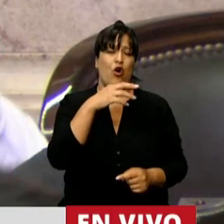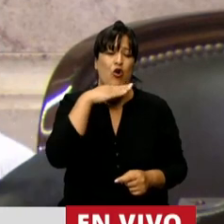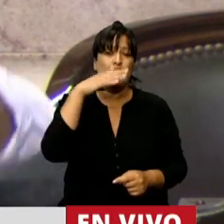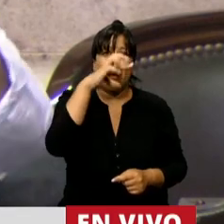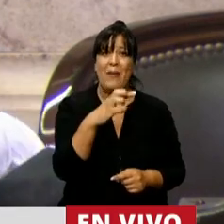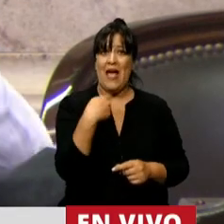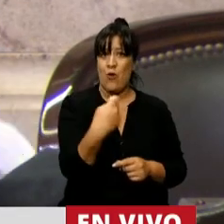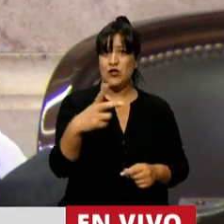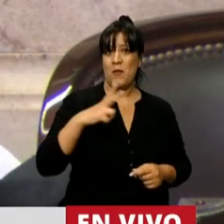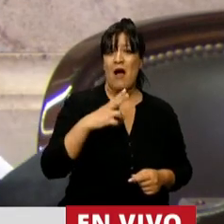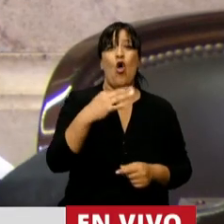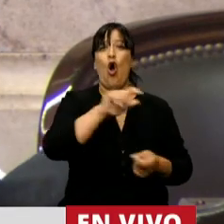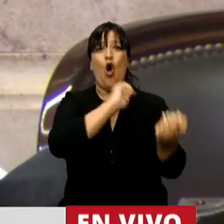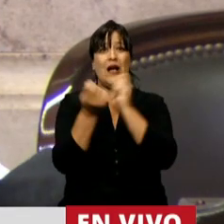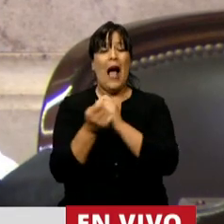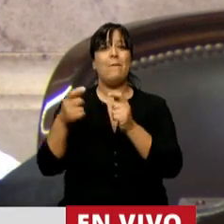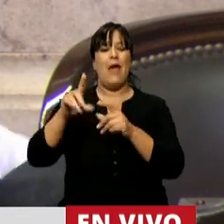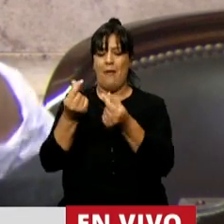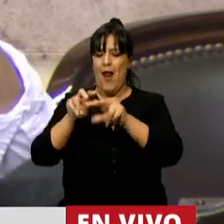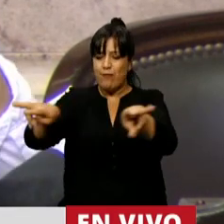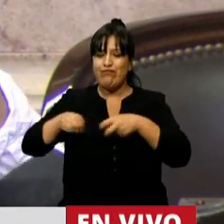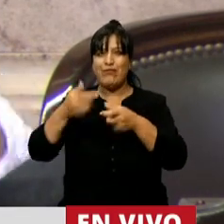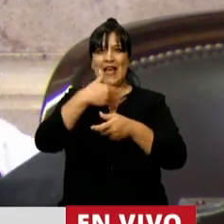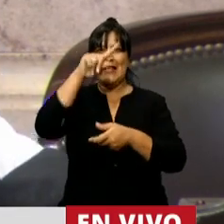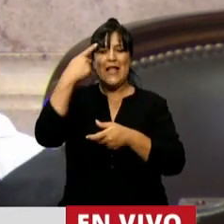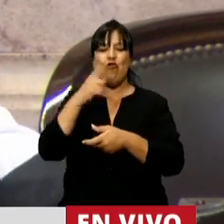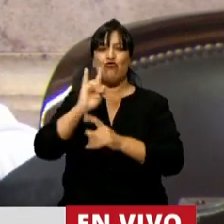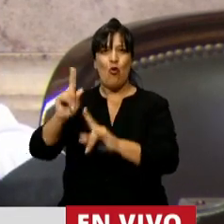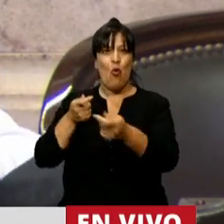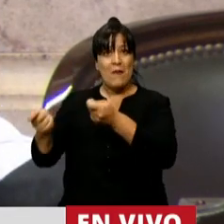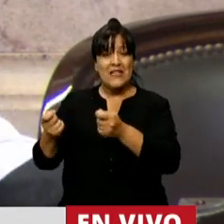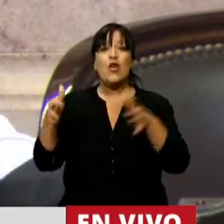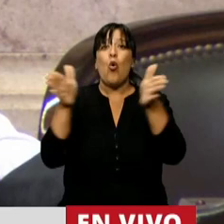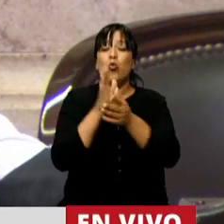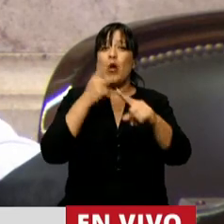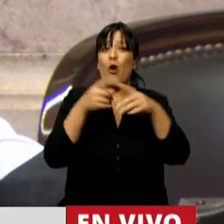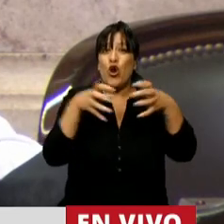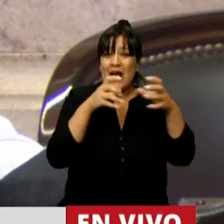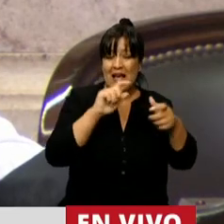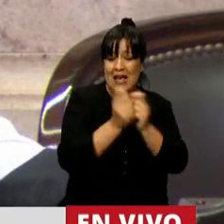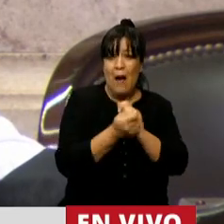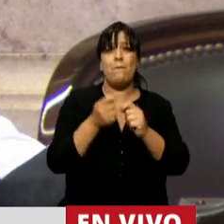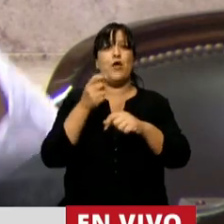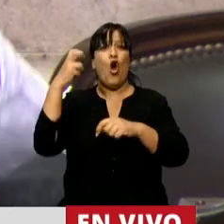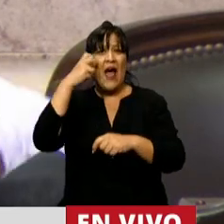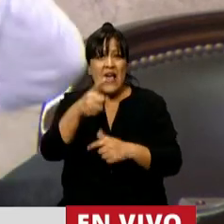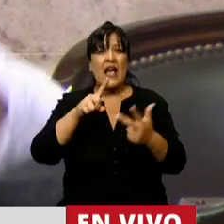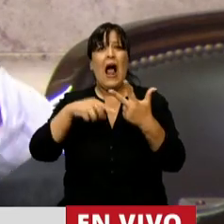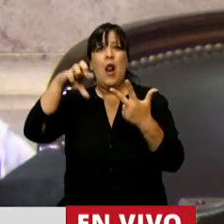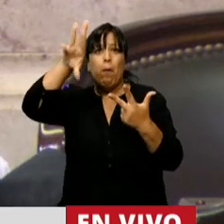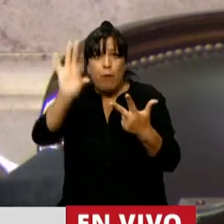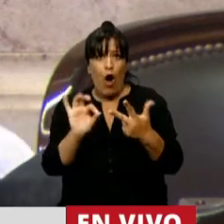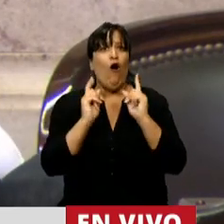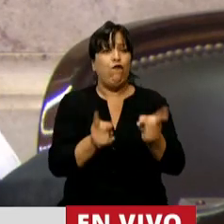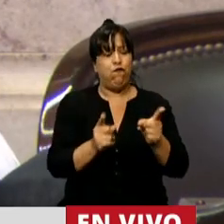o se volvía un sistema de reparto administrado por el Estado, juntos por el cambio, la coalición cívica, la Unión Cívica Rical y el PRO, votaron